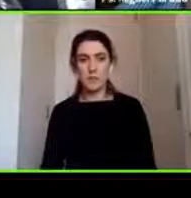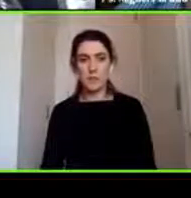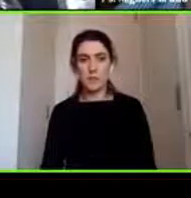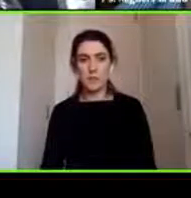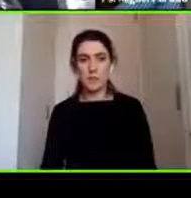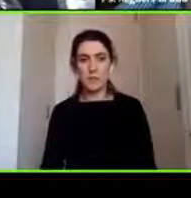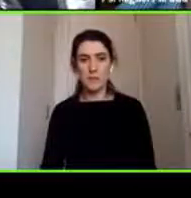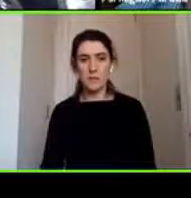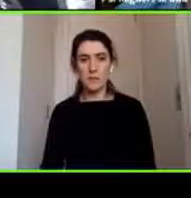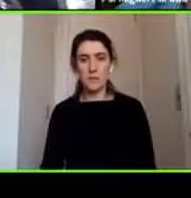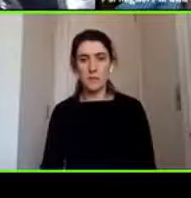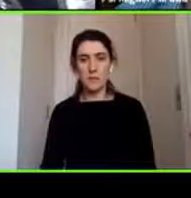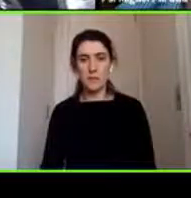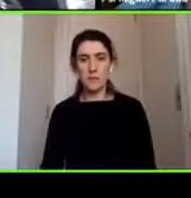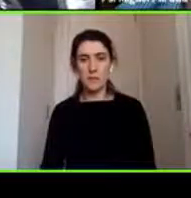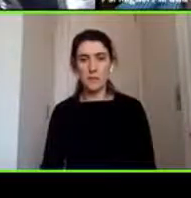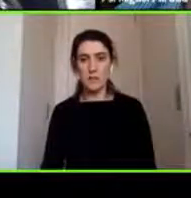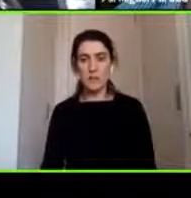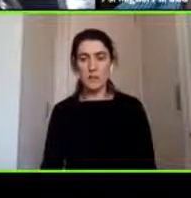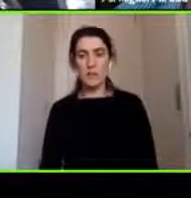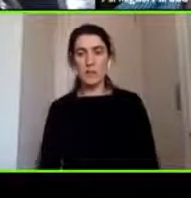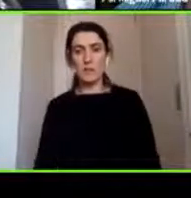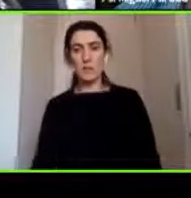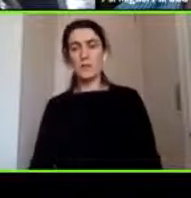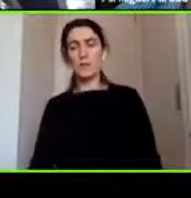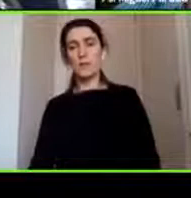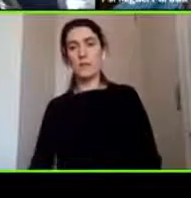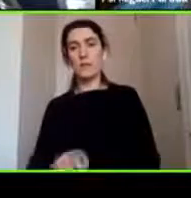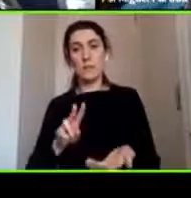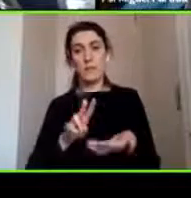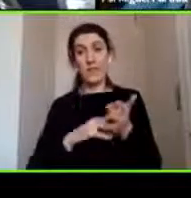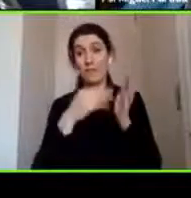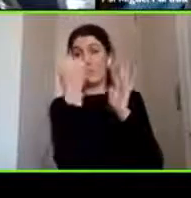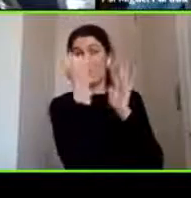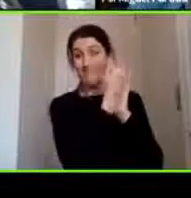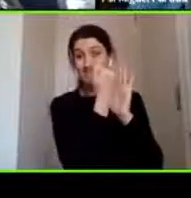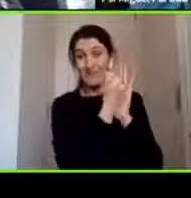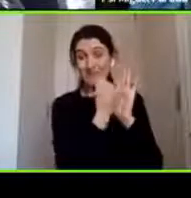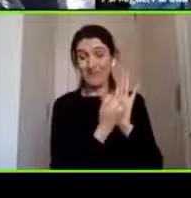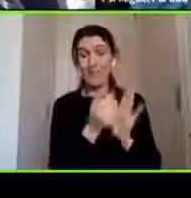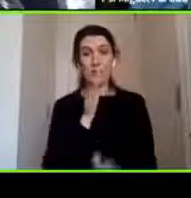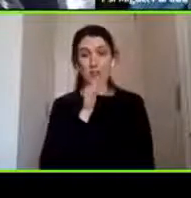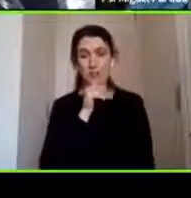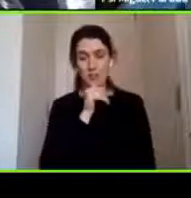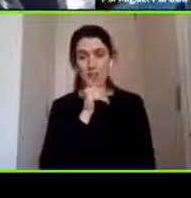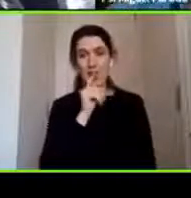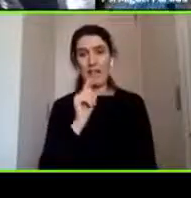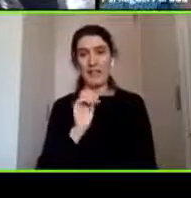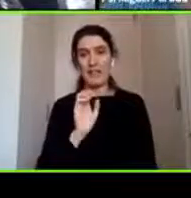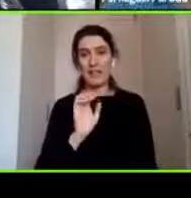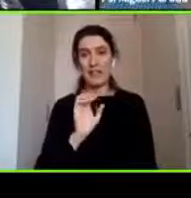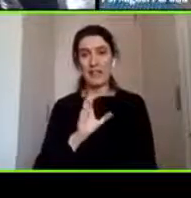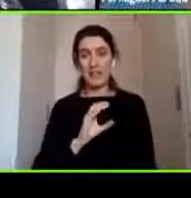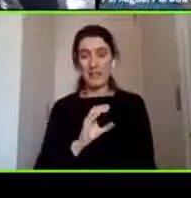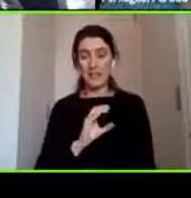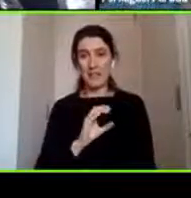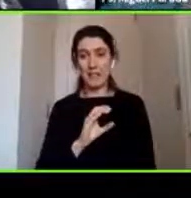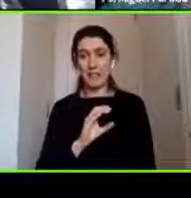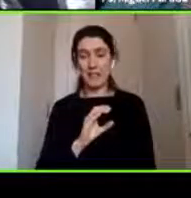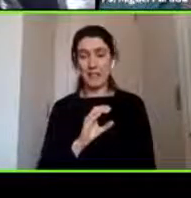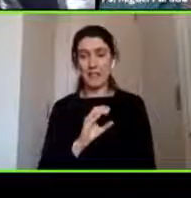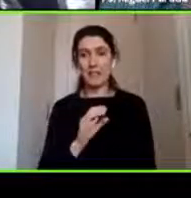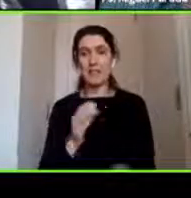la verdad la que no hay una receta pero en cualquier tech se solicita una neuroimagen